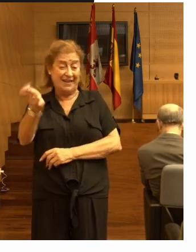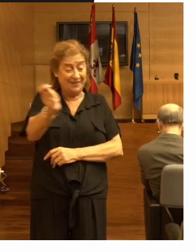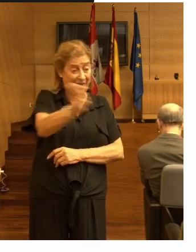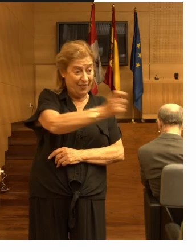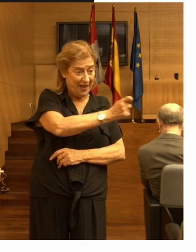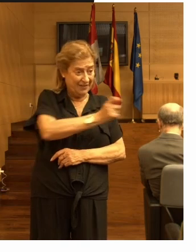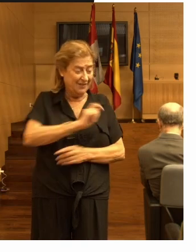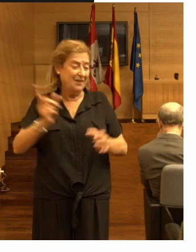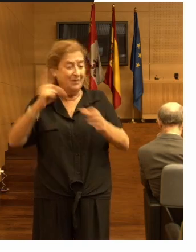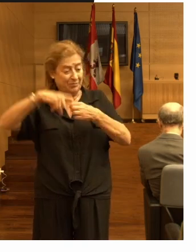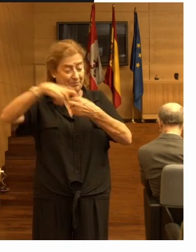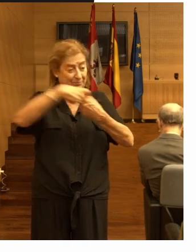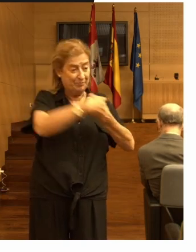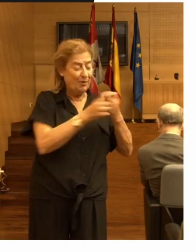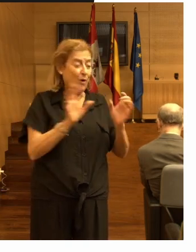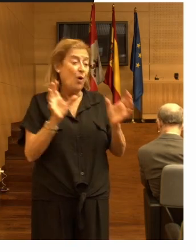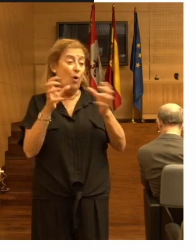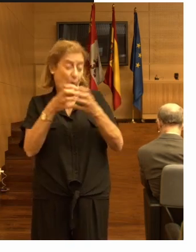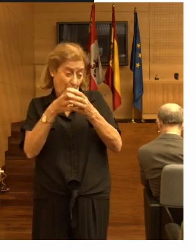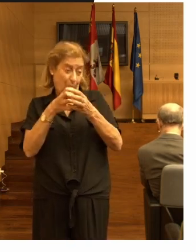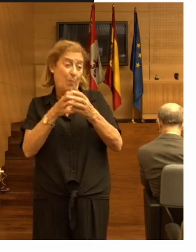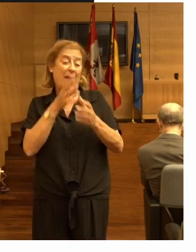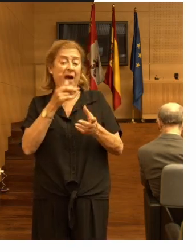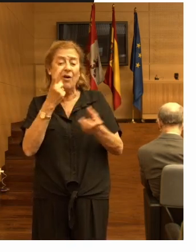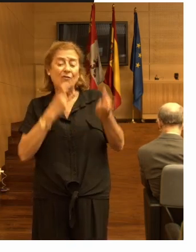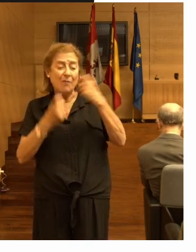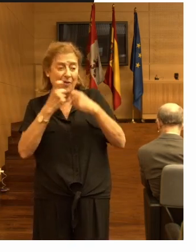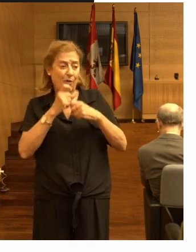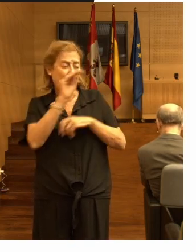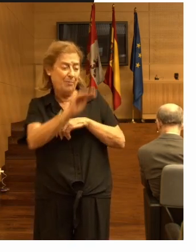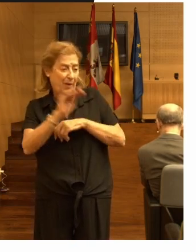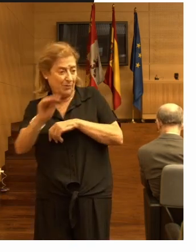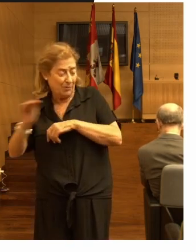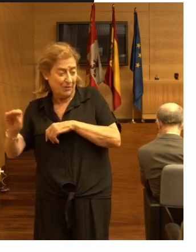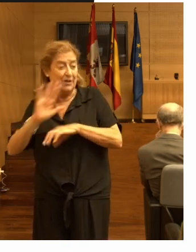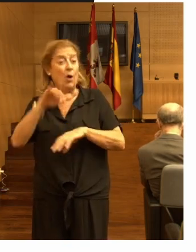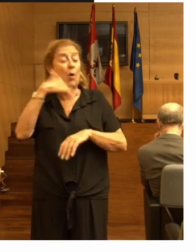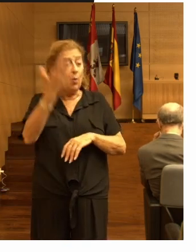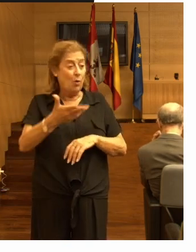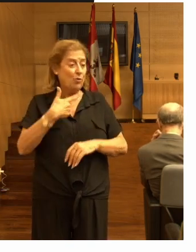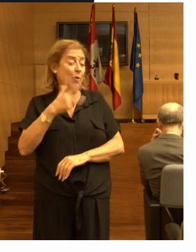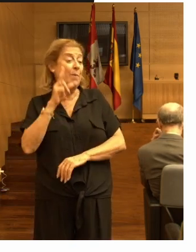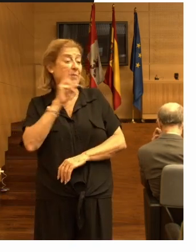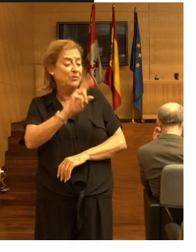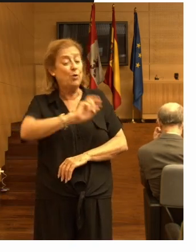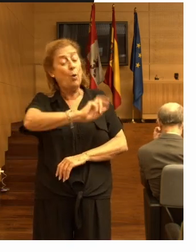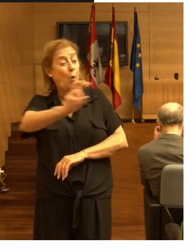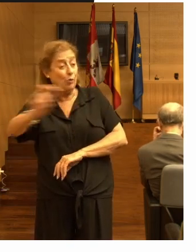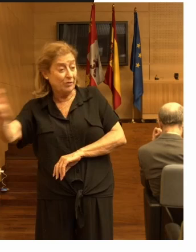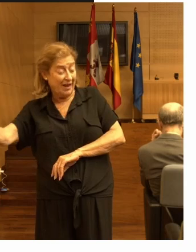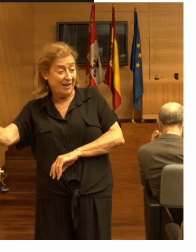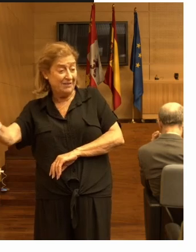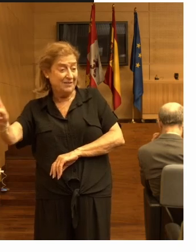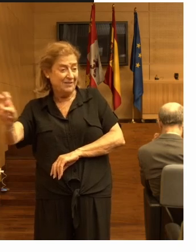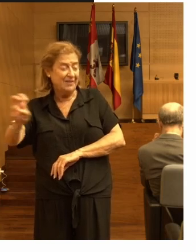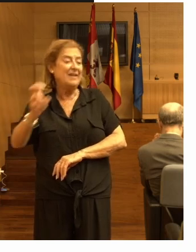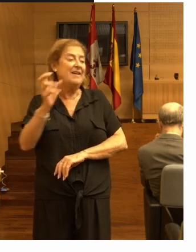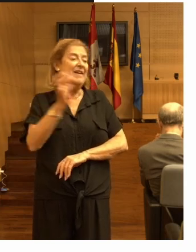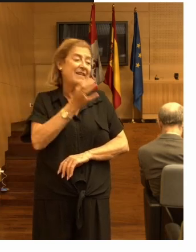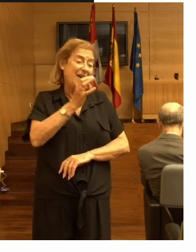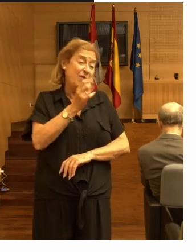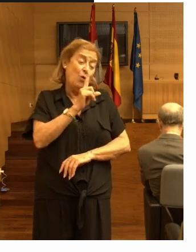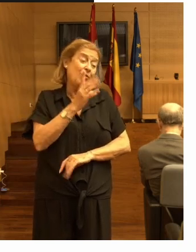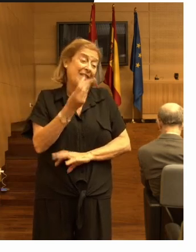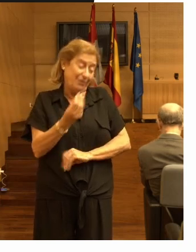formado parte de ese grupo de consulta y luego hemos visto otras que no tanto